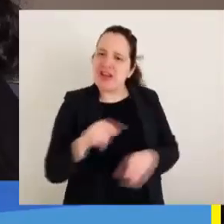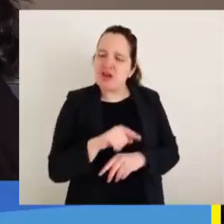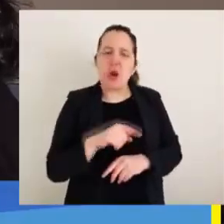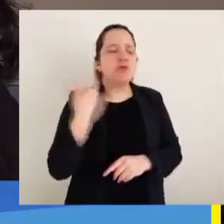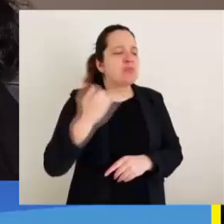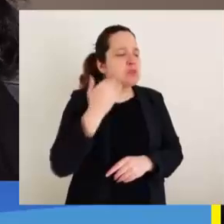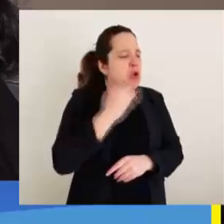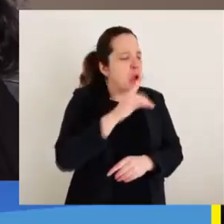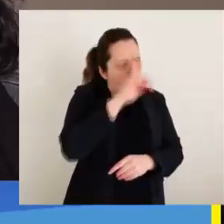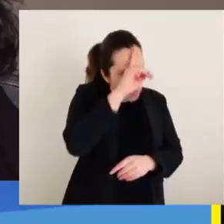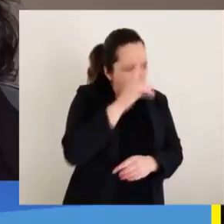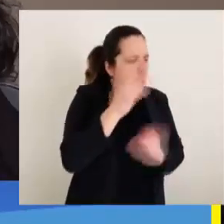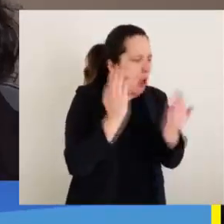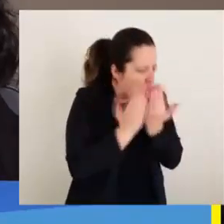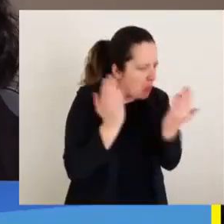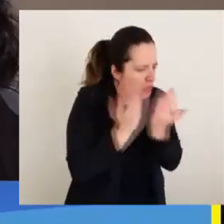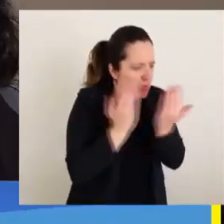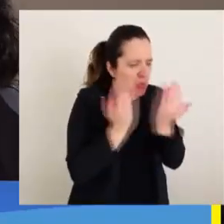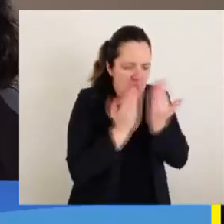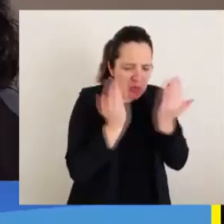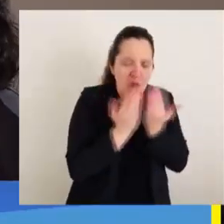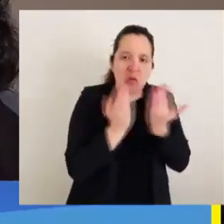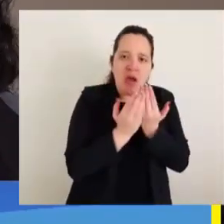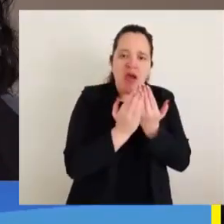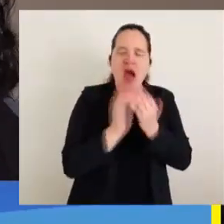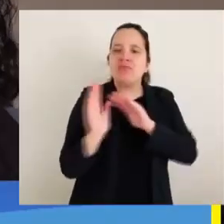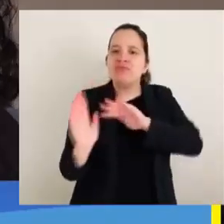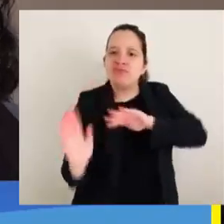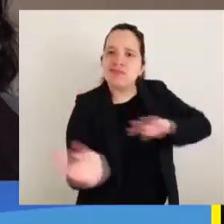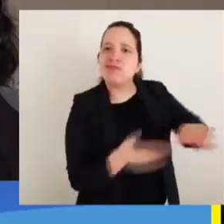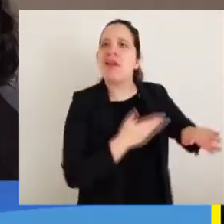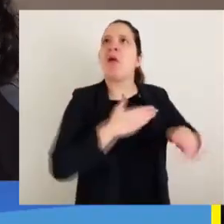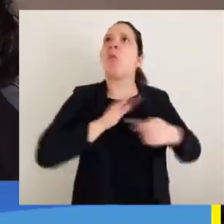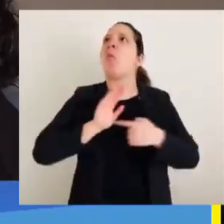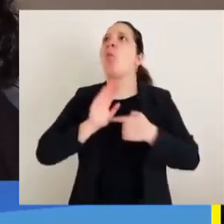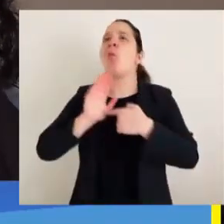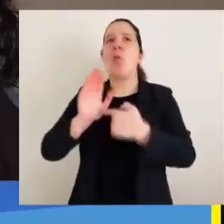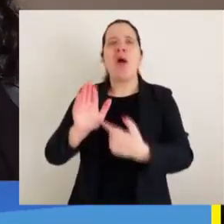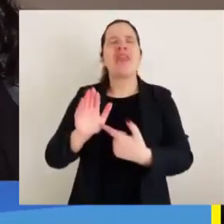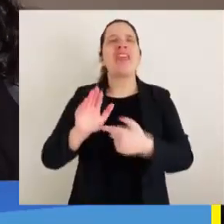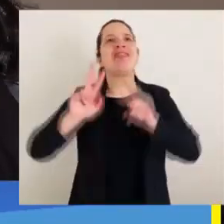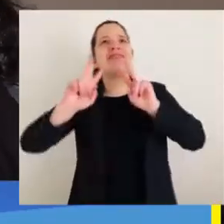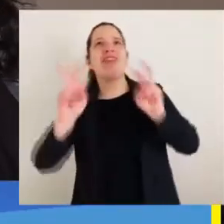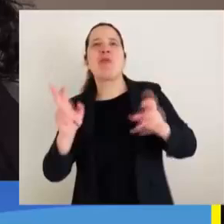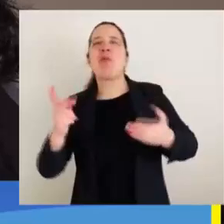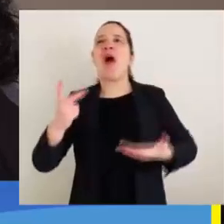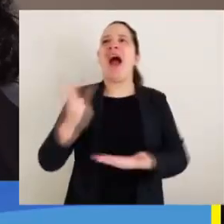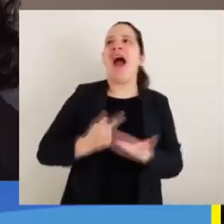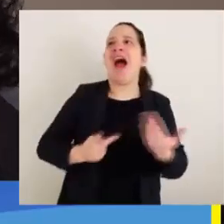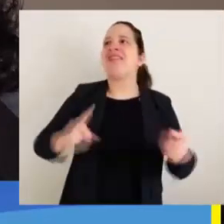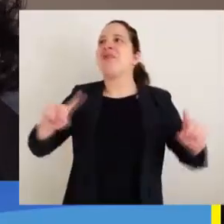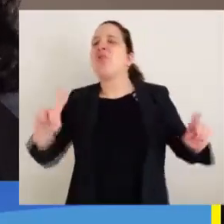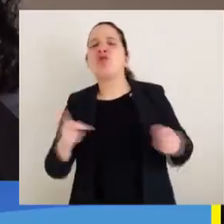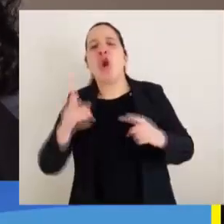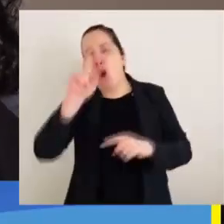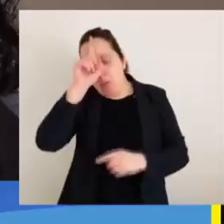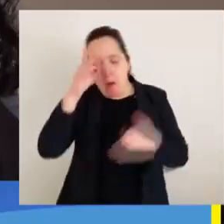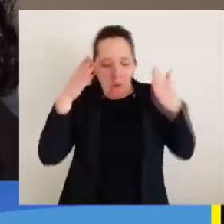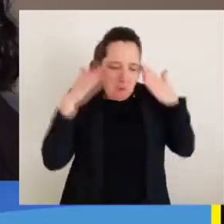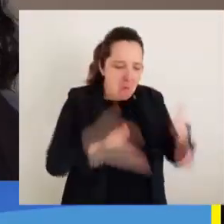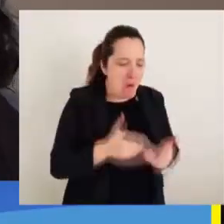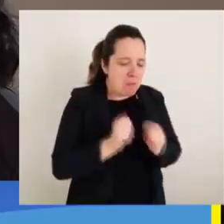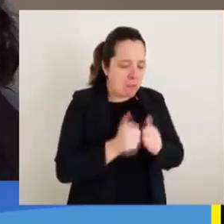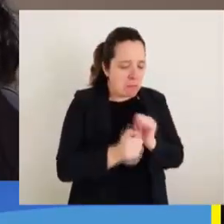encasillados en su estudio y los sacan a demostrar el arte y no solamente a estar encasillados ahí en el celular,